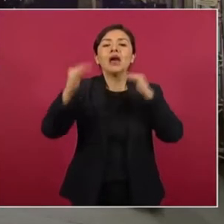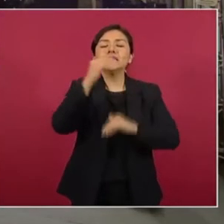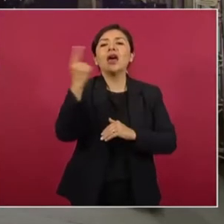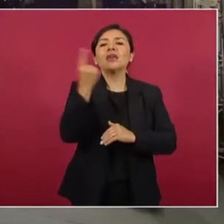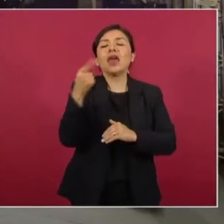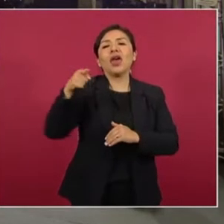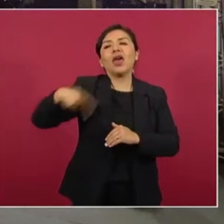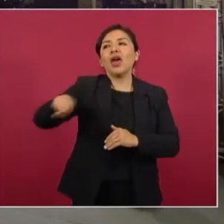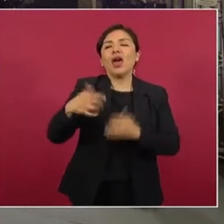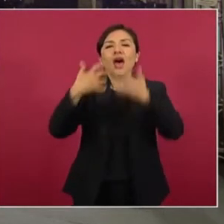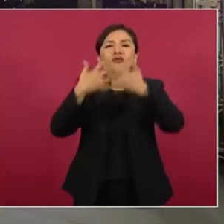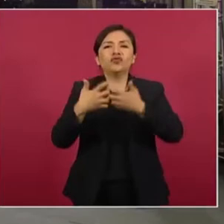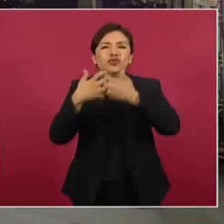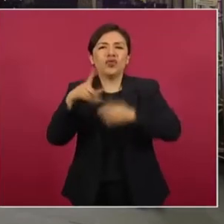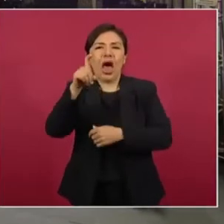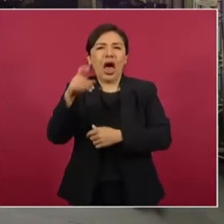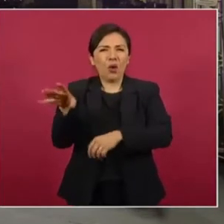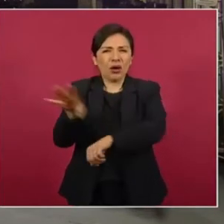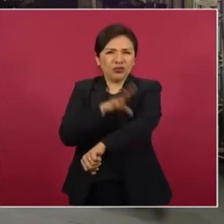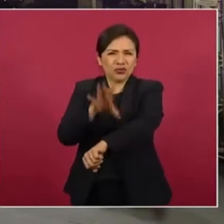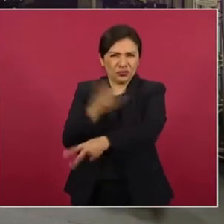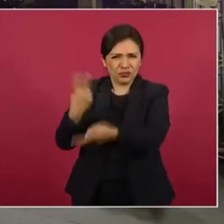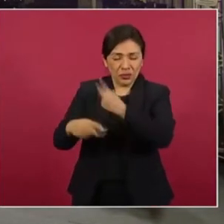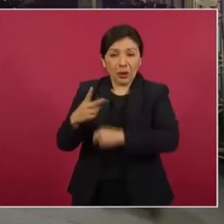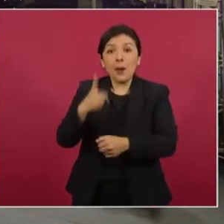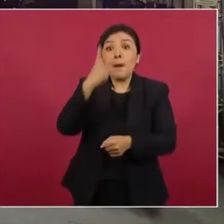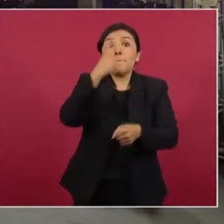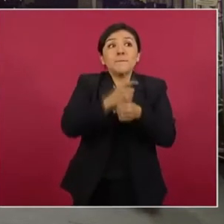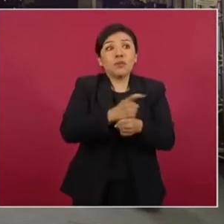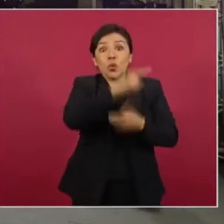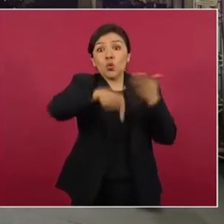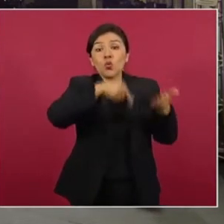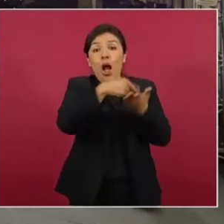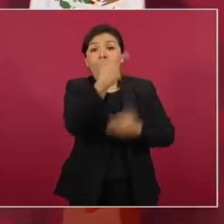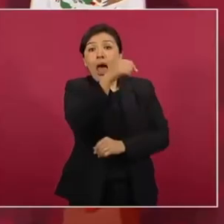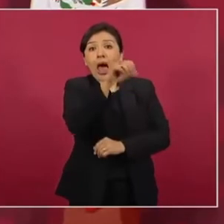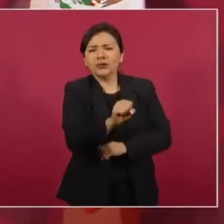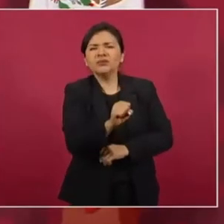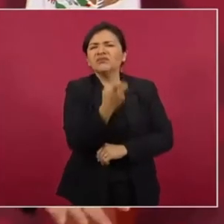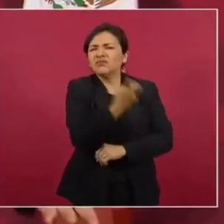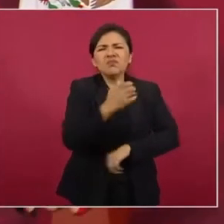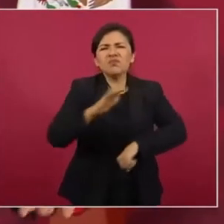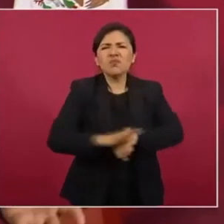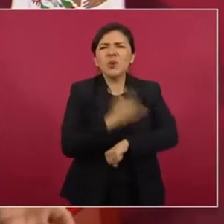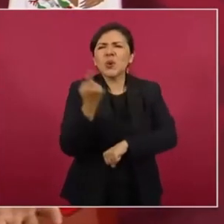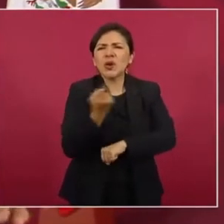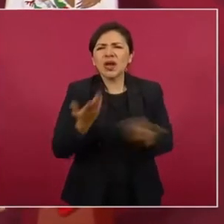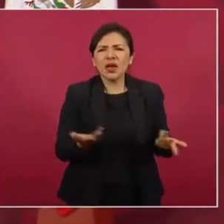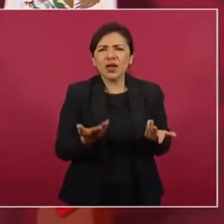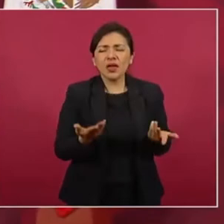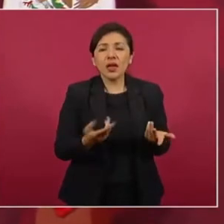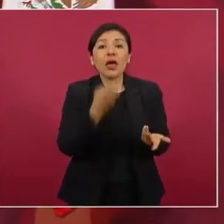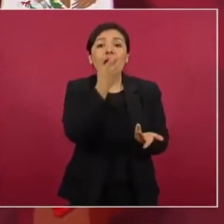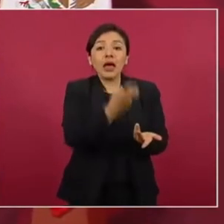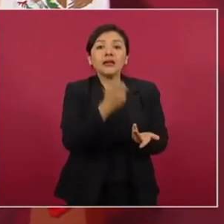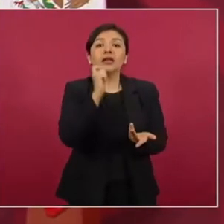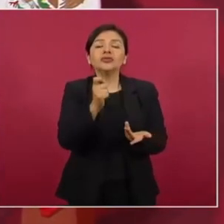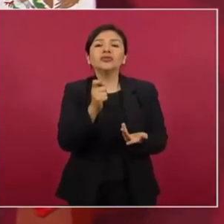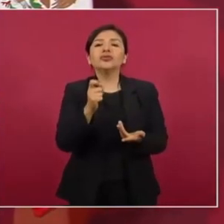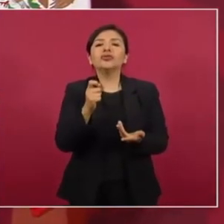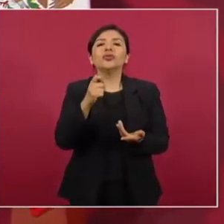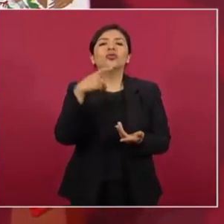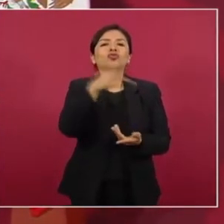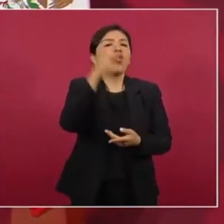hidroeléctricas, primero las de gas. ¿Y por qué? Porque eran las de o son